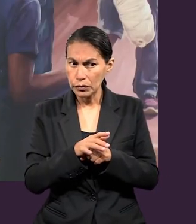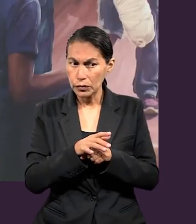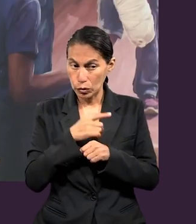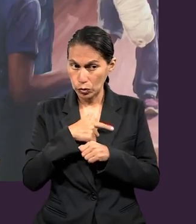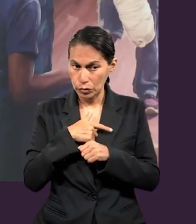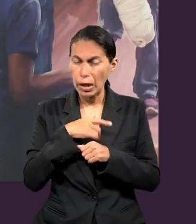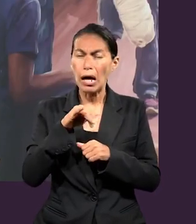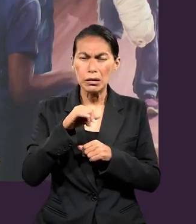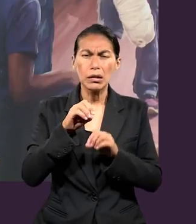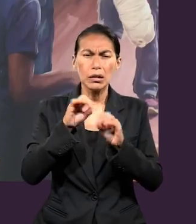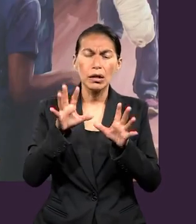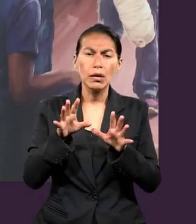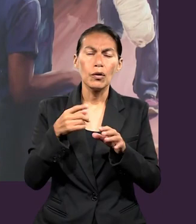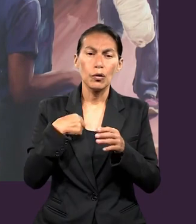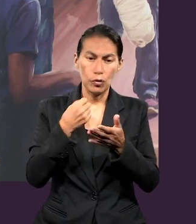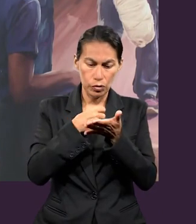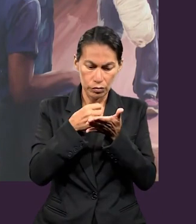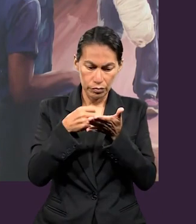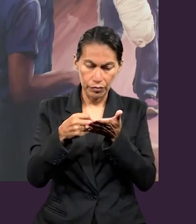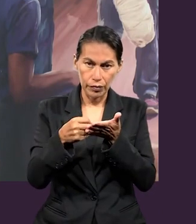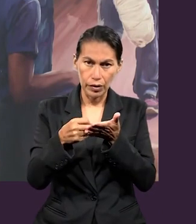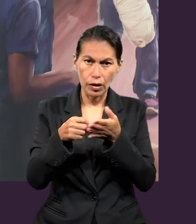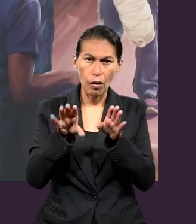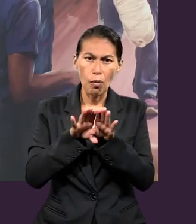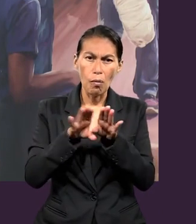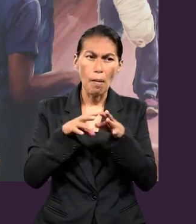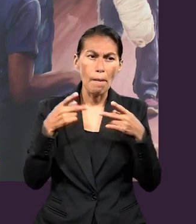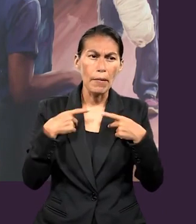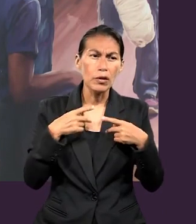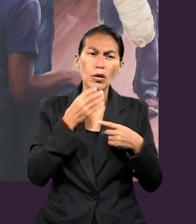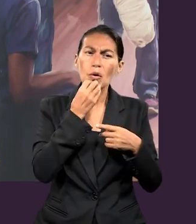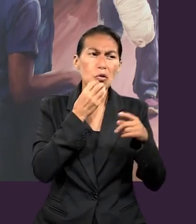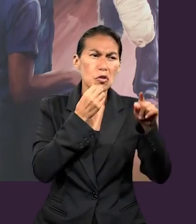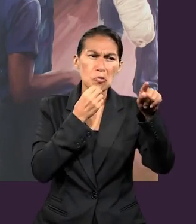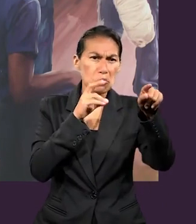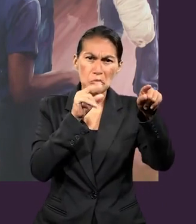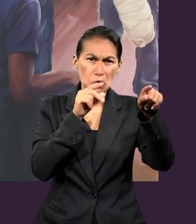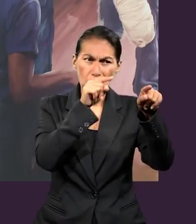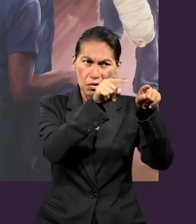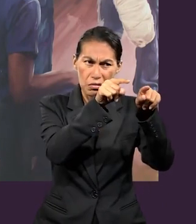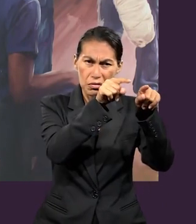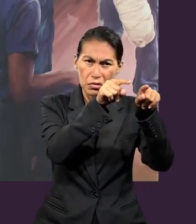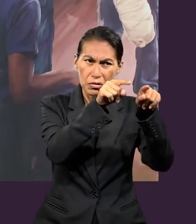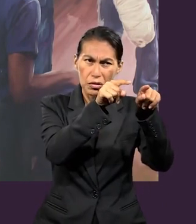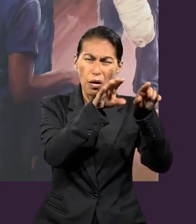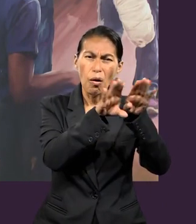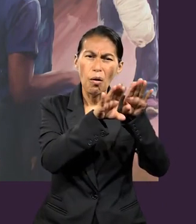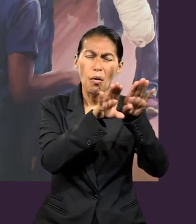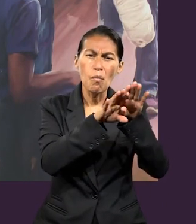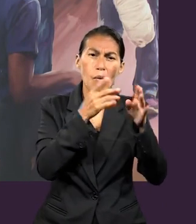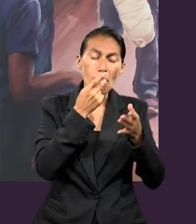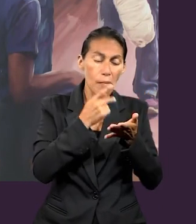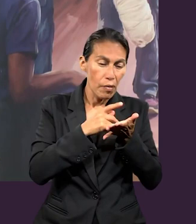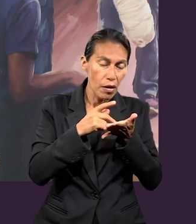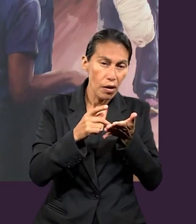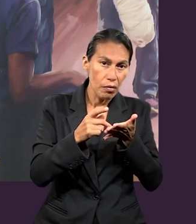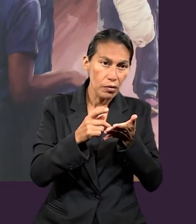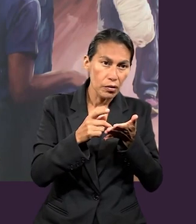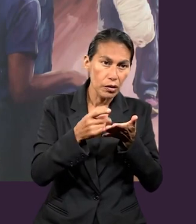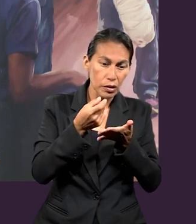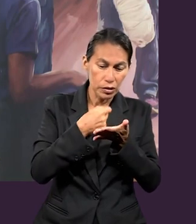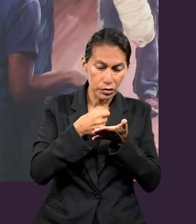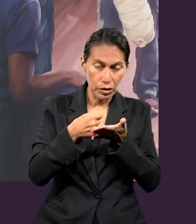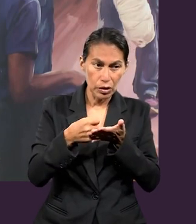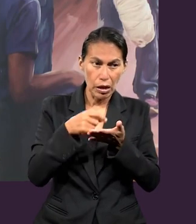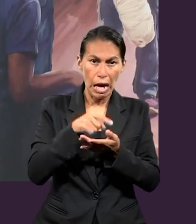que yo anoté, de hecho, fue la inclusión de los gentiles en la iglesia, iniciando con Pablo como el mismo